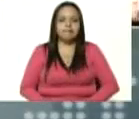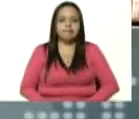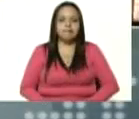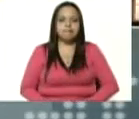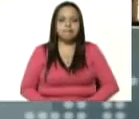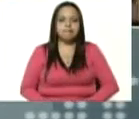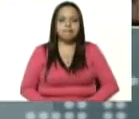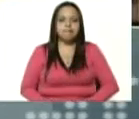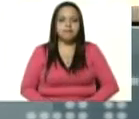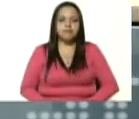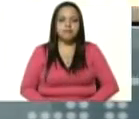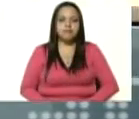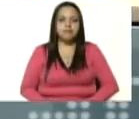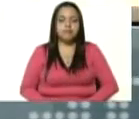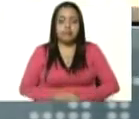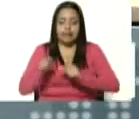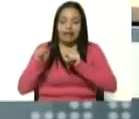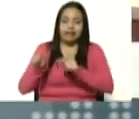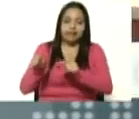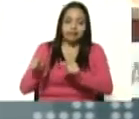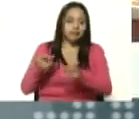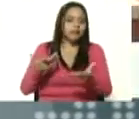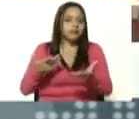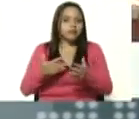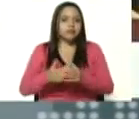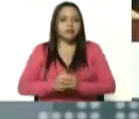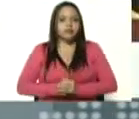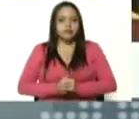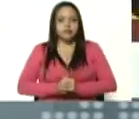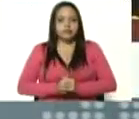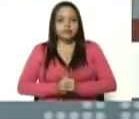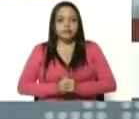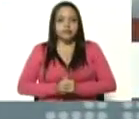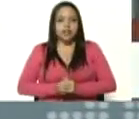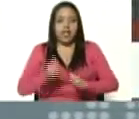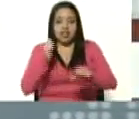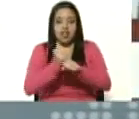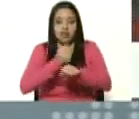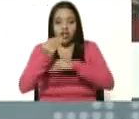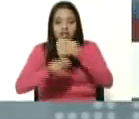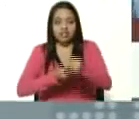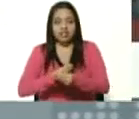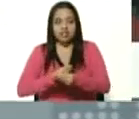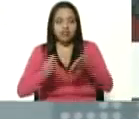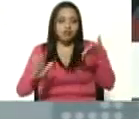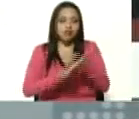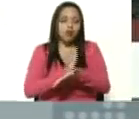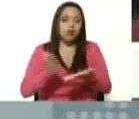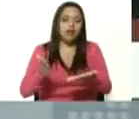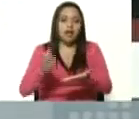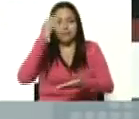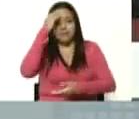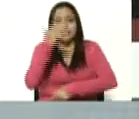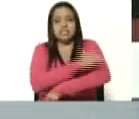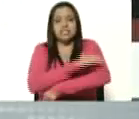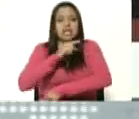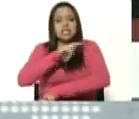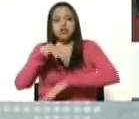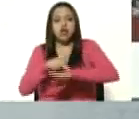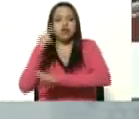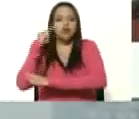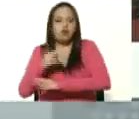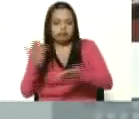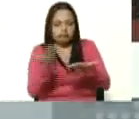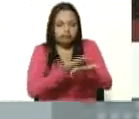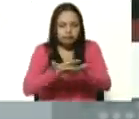esta es la fase productiva de la milicia nacional bolivariana para que ustedes